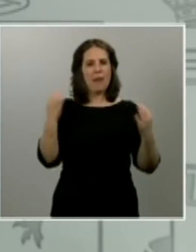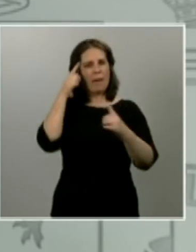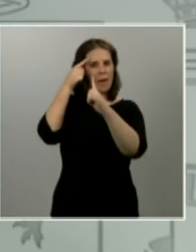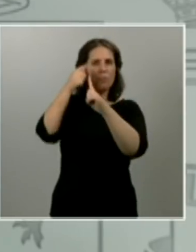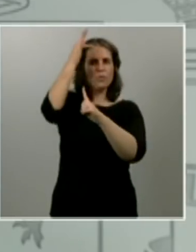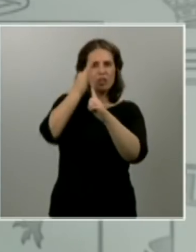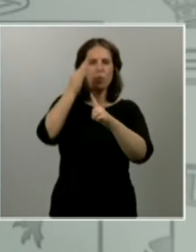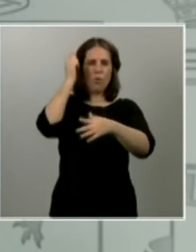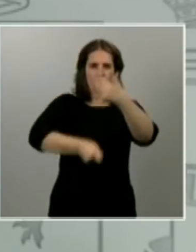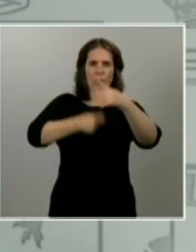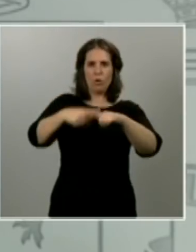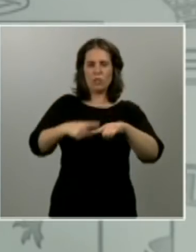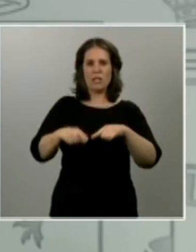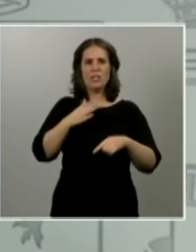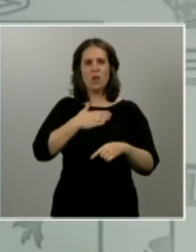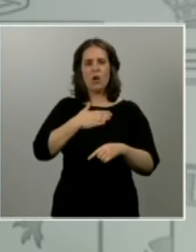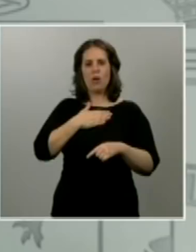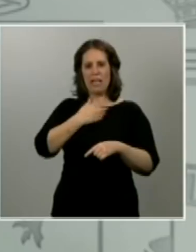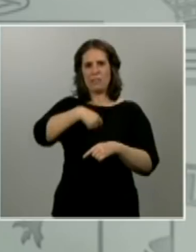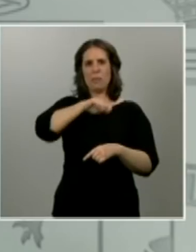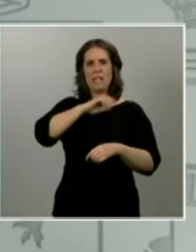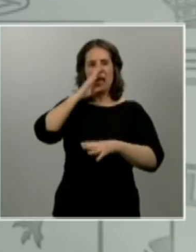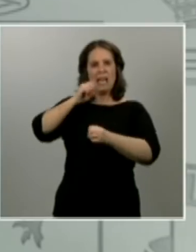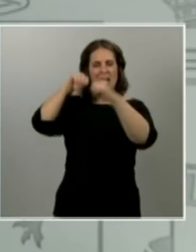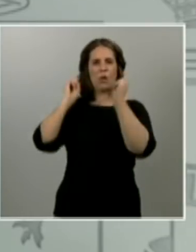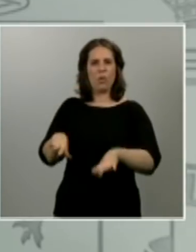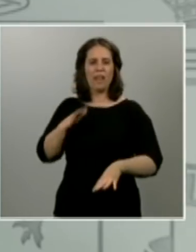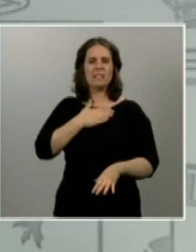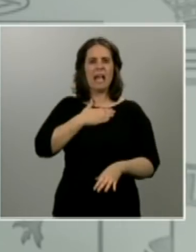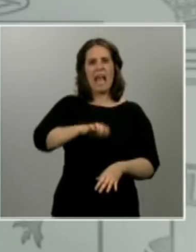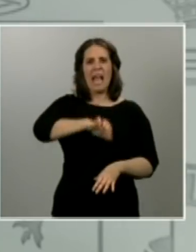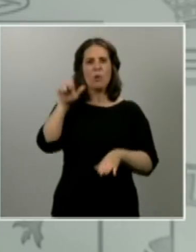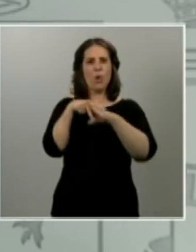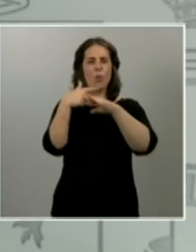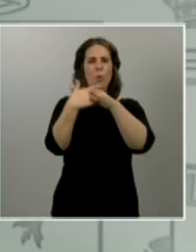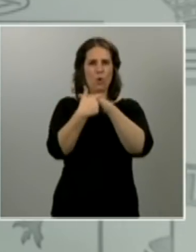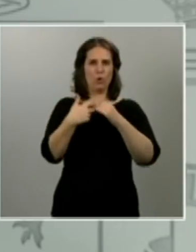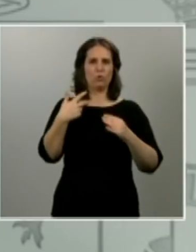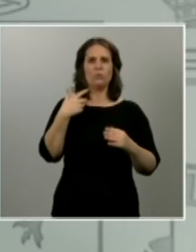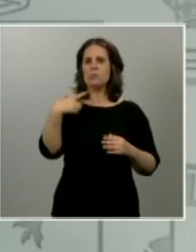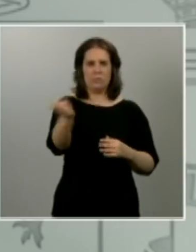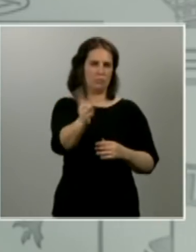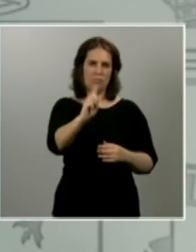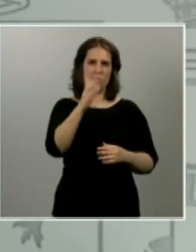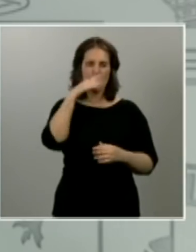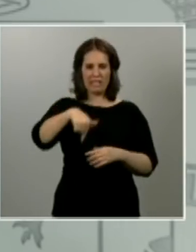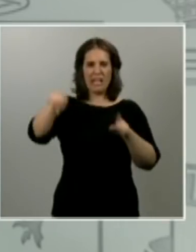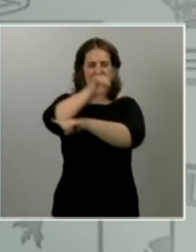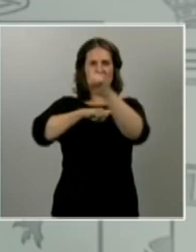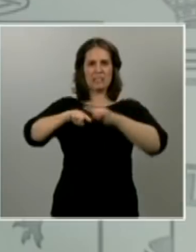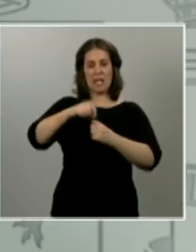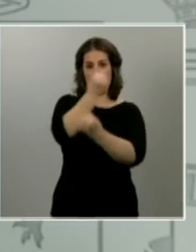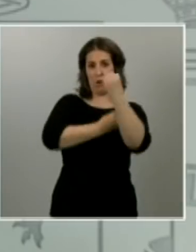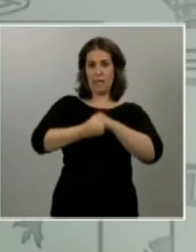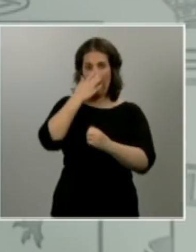los eurobonos no va a renunciar a los eurobonos porque esta deuda esta crisis económica y su impacto en nuestras cuentas públicas